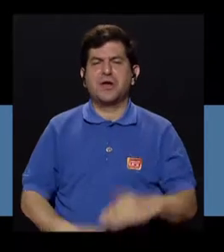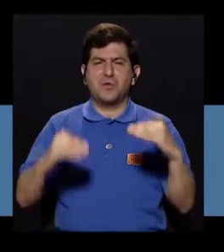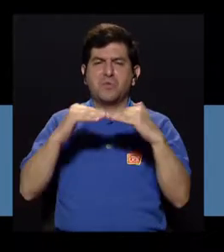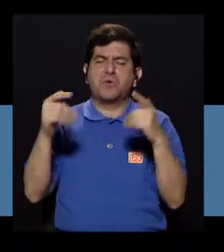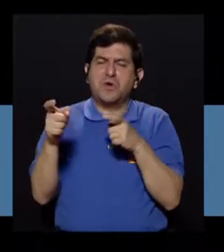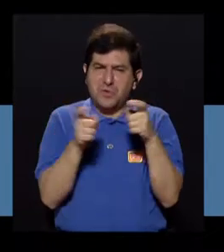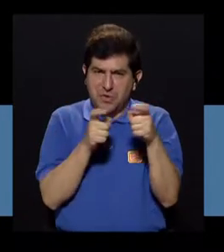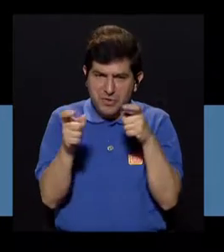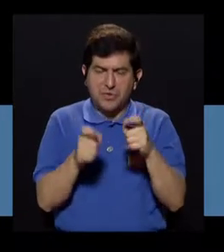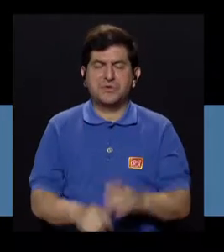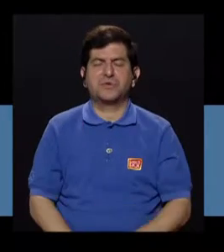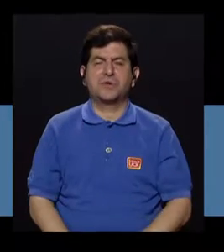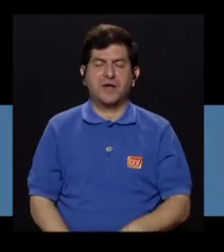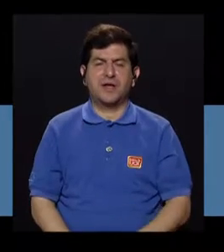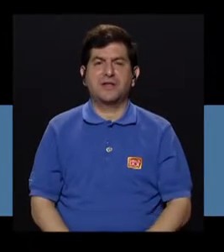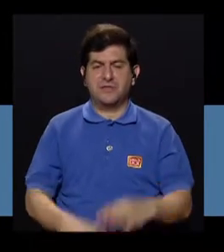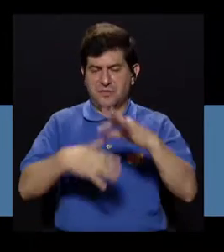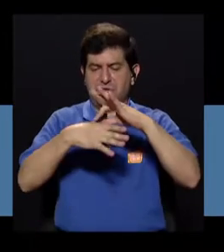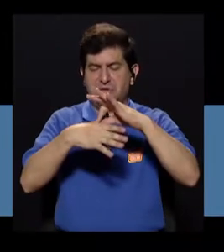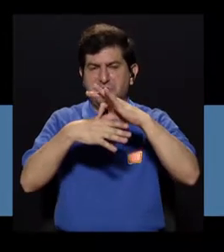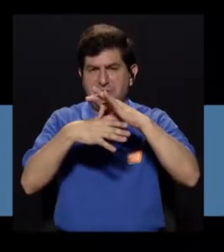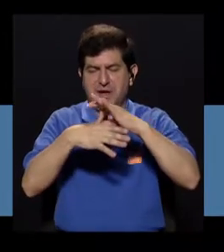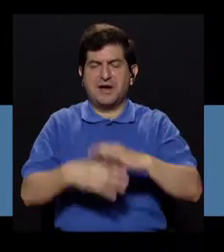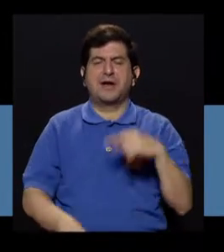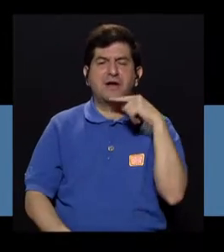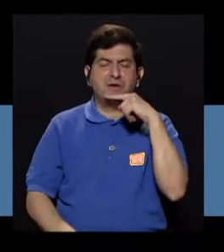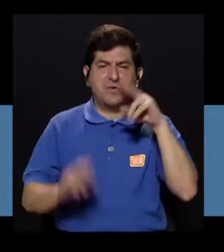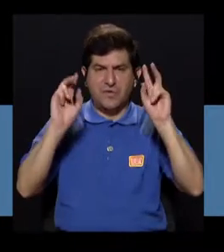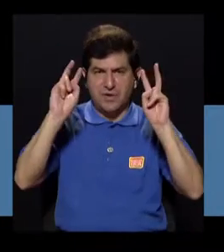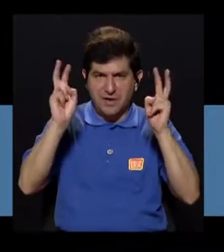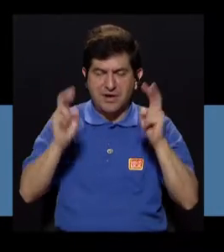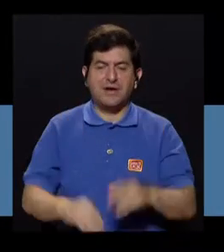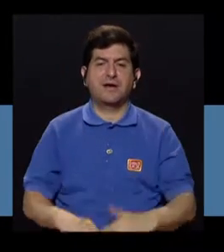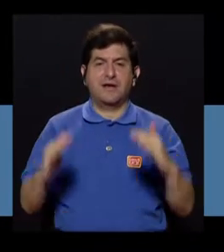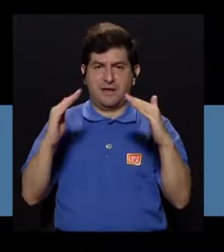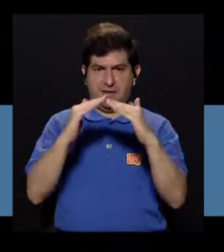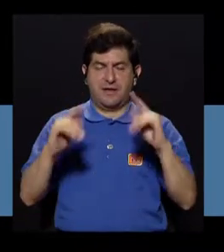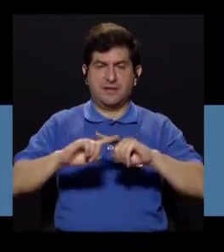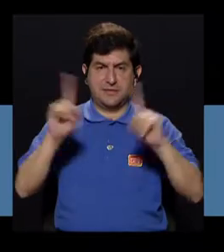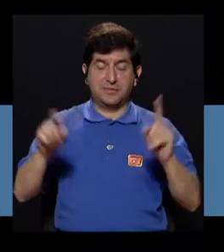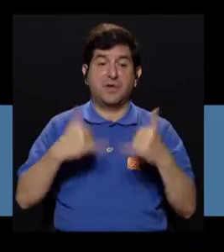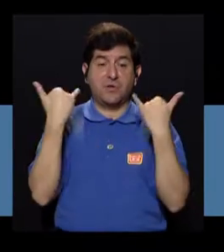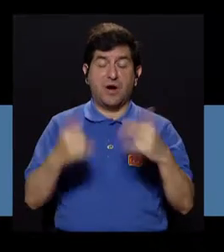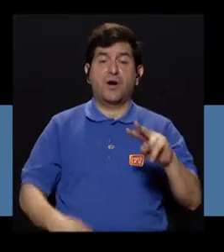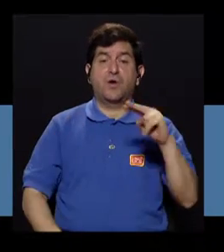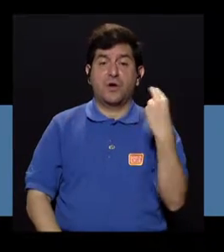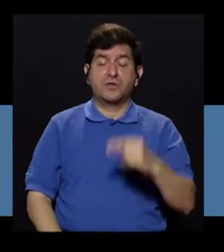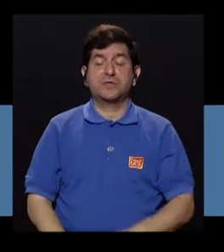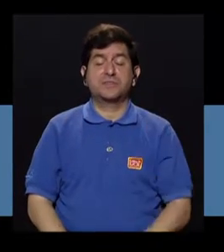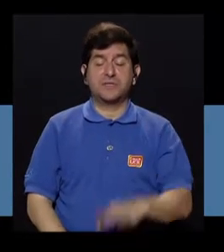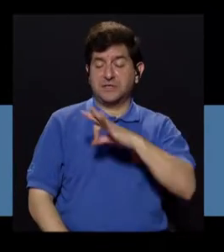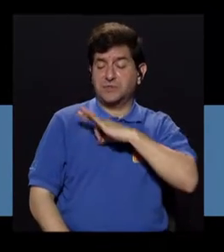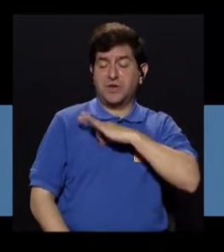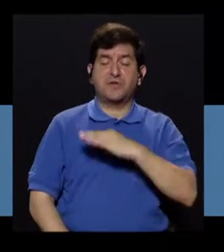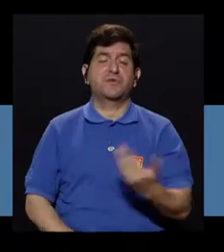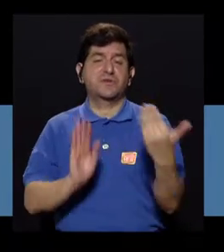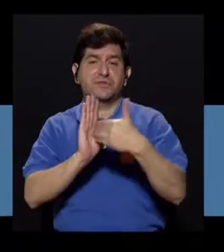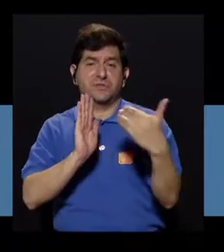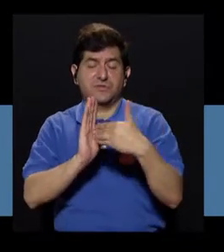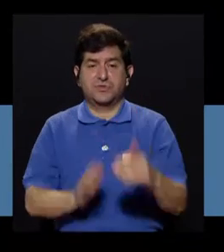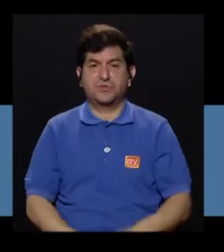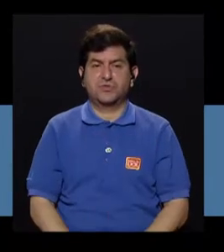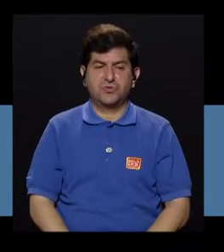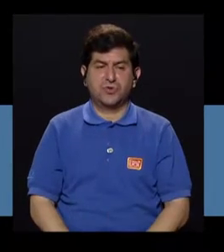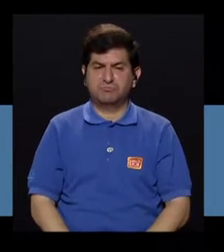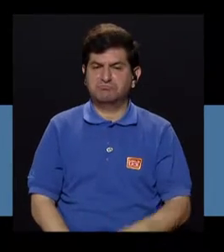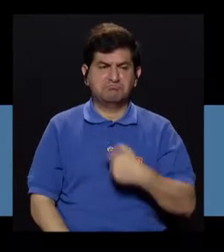nivel adecuado del uso de la carne roja en la casa nada más. Pero así como, como saben las noticias ahora, si hay beneficios o perjuicios, si